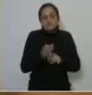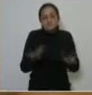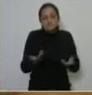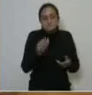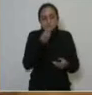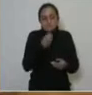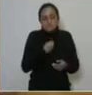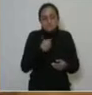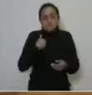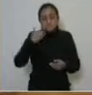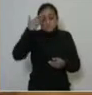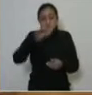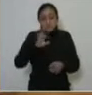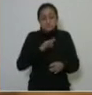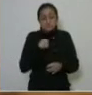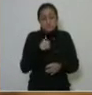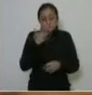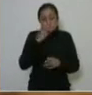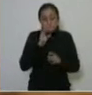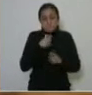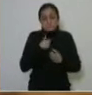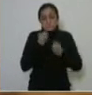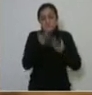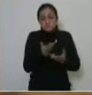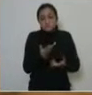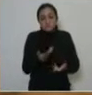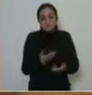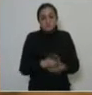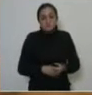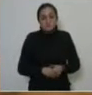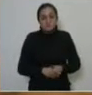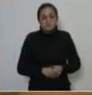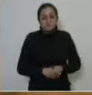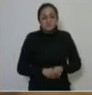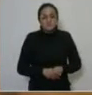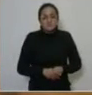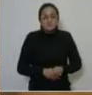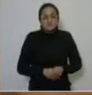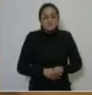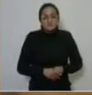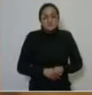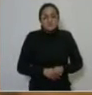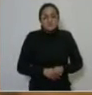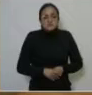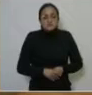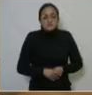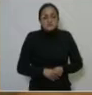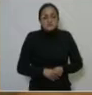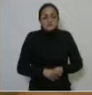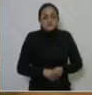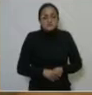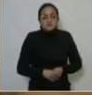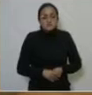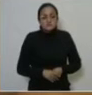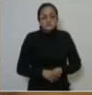Se va a saber y se los vamos a hacer saber a ustedes. Sí, se ha causado